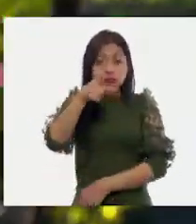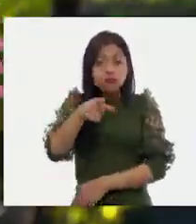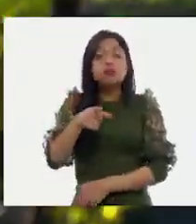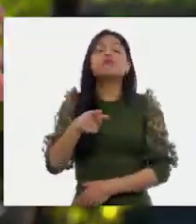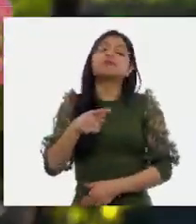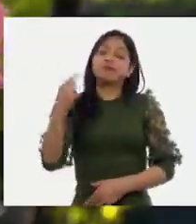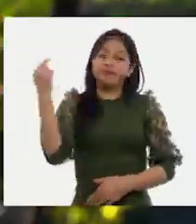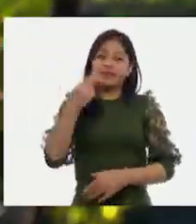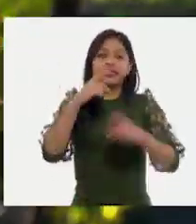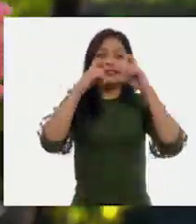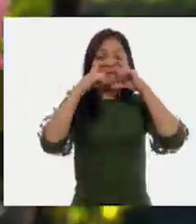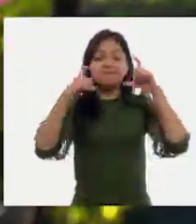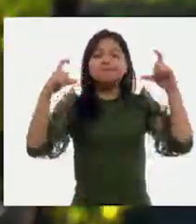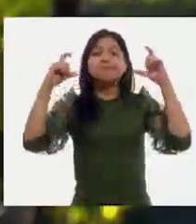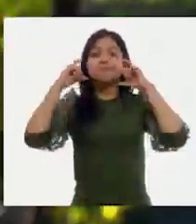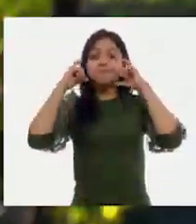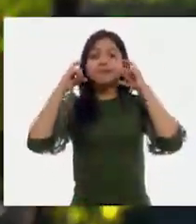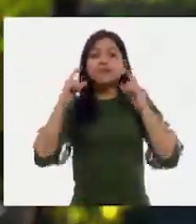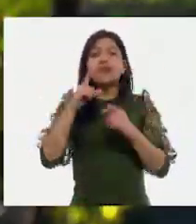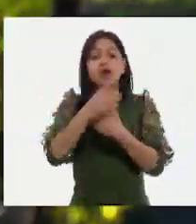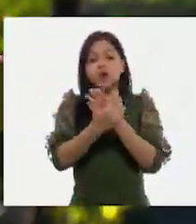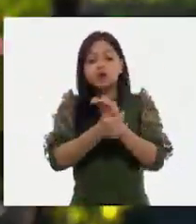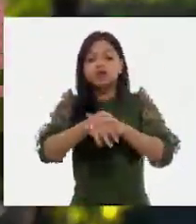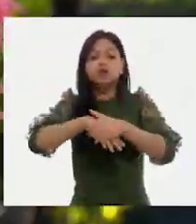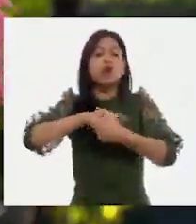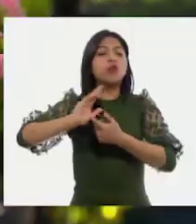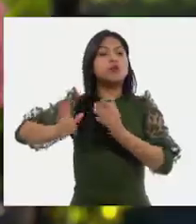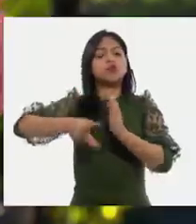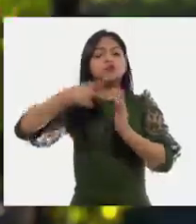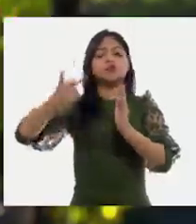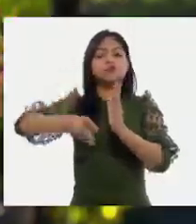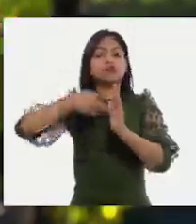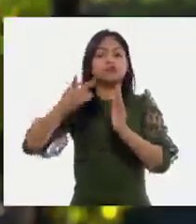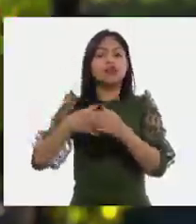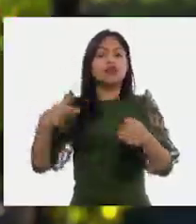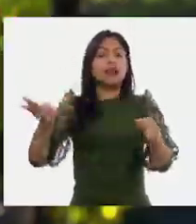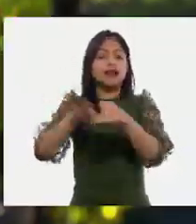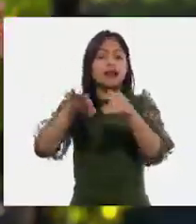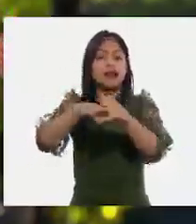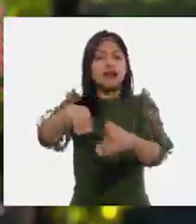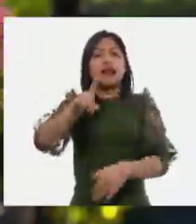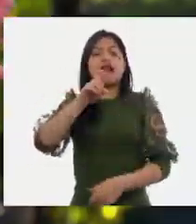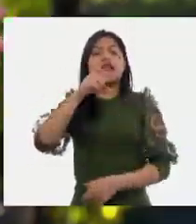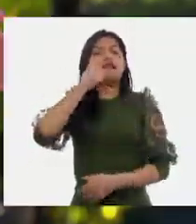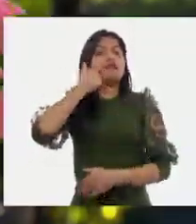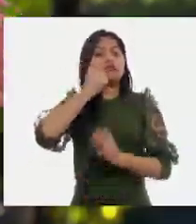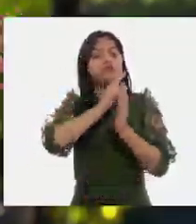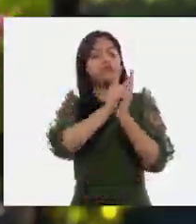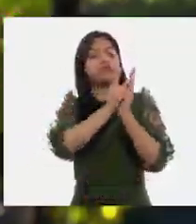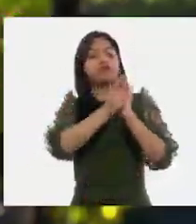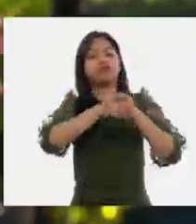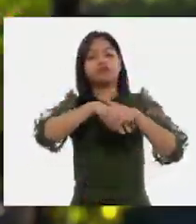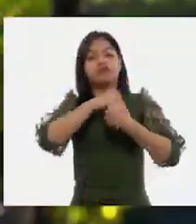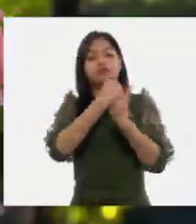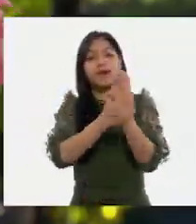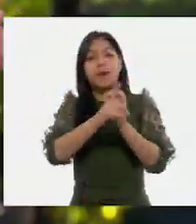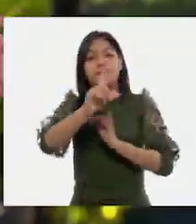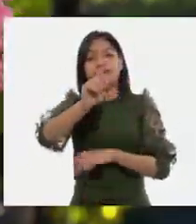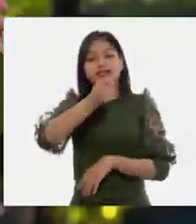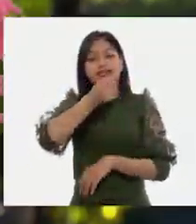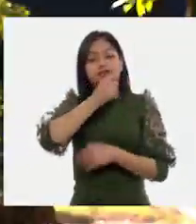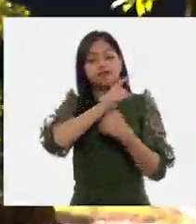utiliza el cubrebocas. Lava tus manos frecuentemente con agua y jabón durante 20